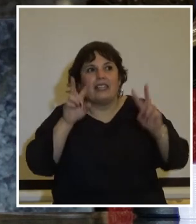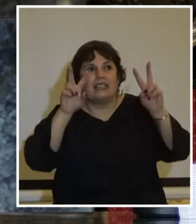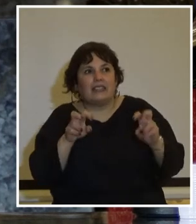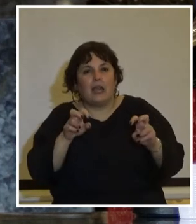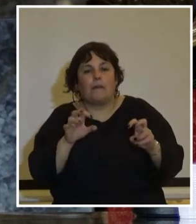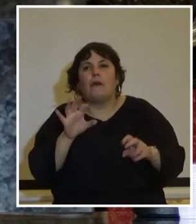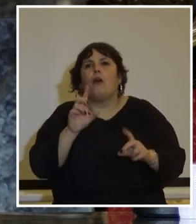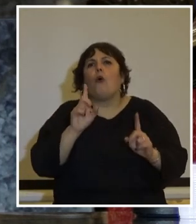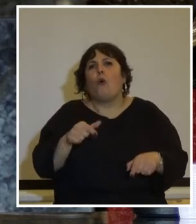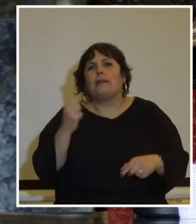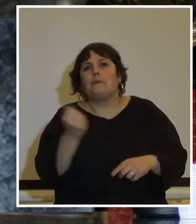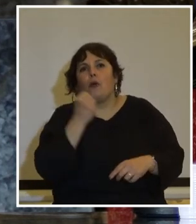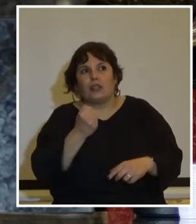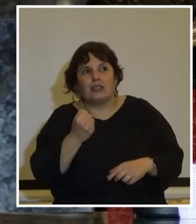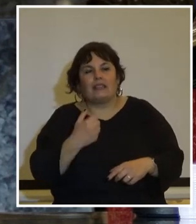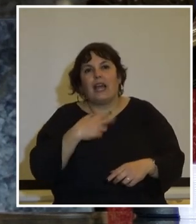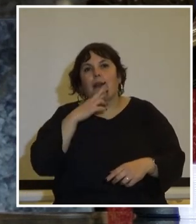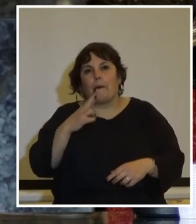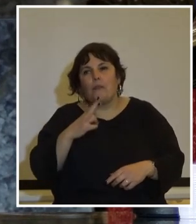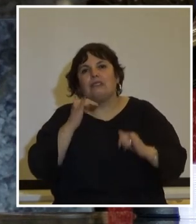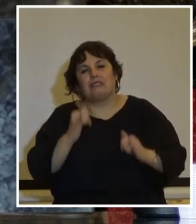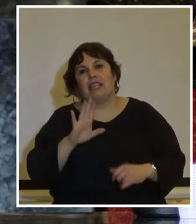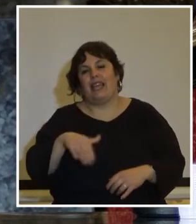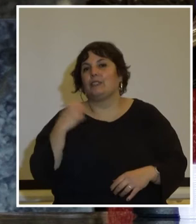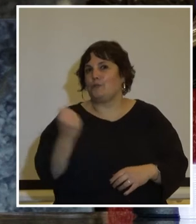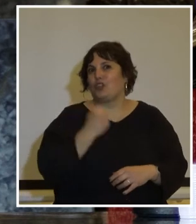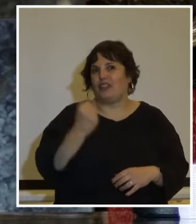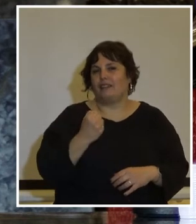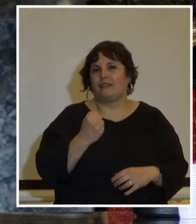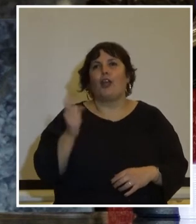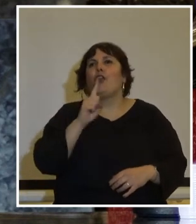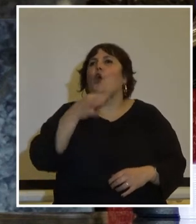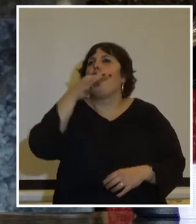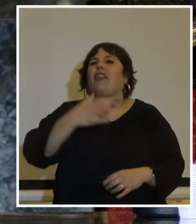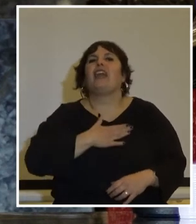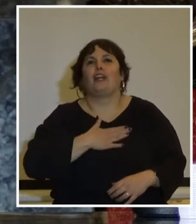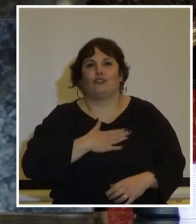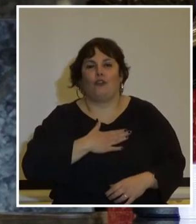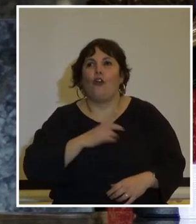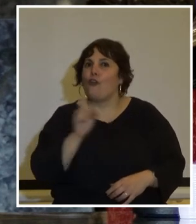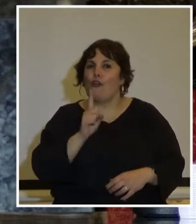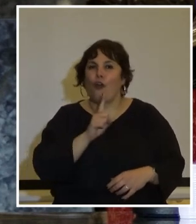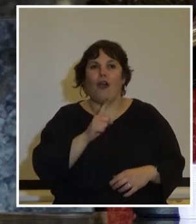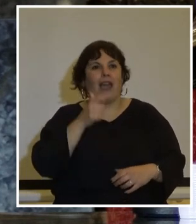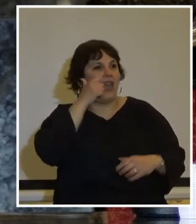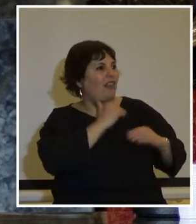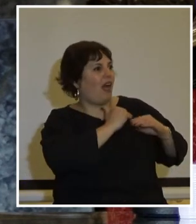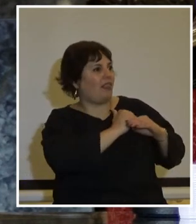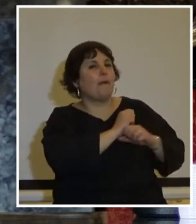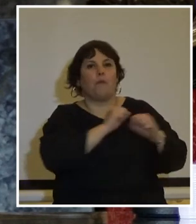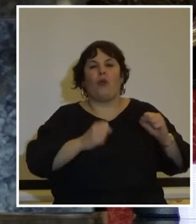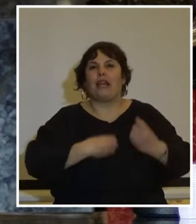si es importante y bueno la respuesta es que sí que es importante no lo que diga yo Julieta Sierra sino lo que mi generación pueda